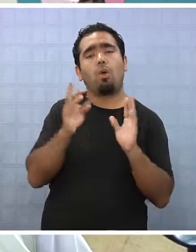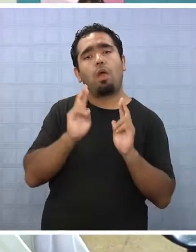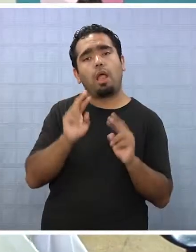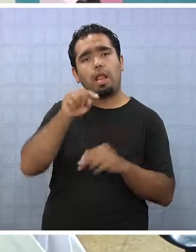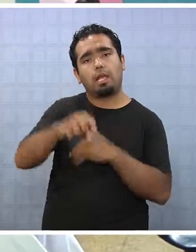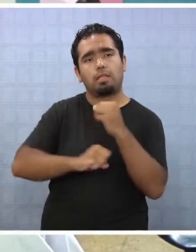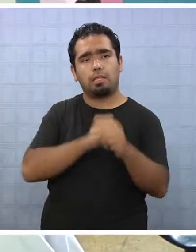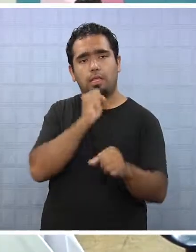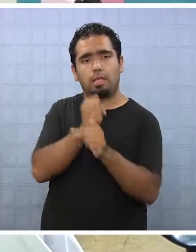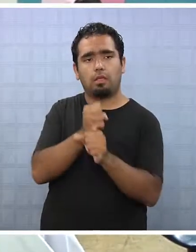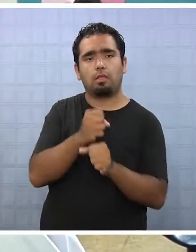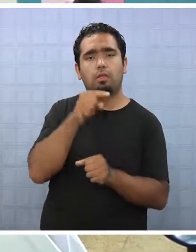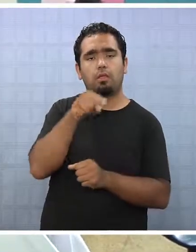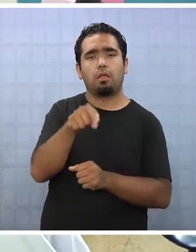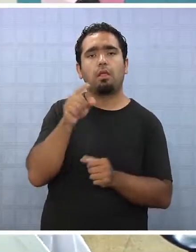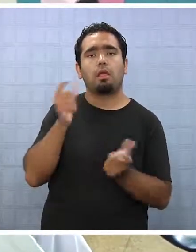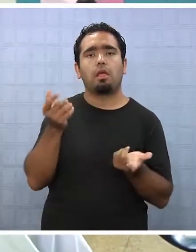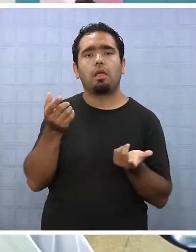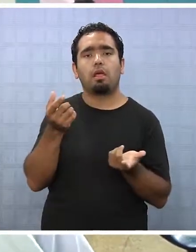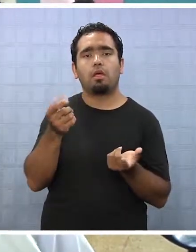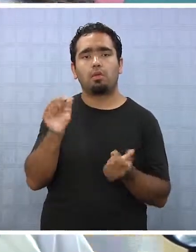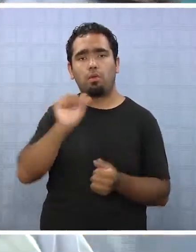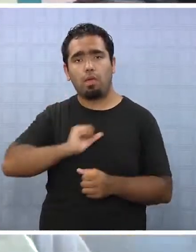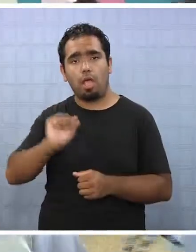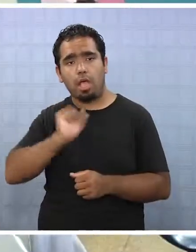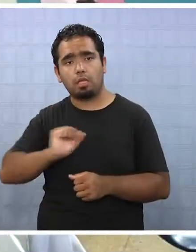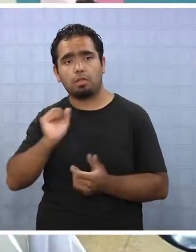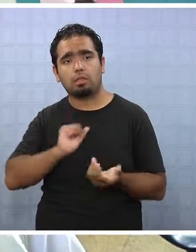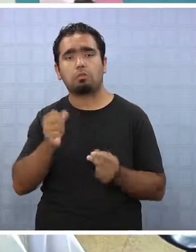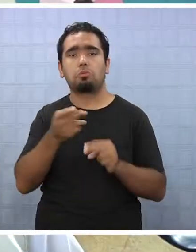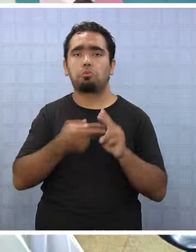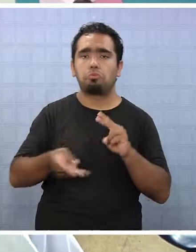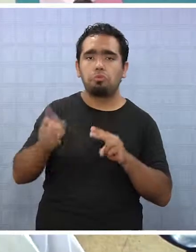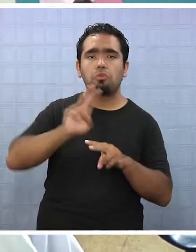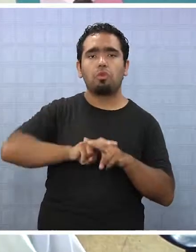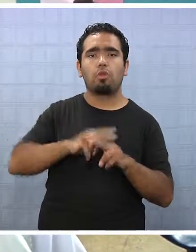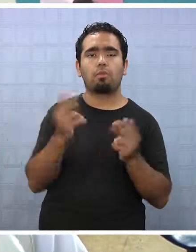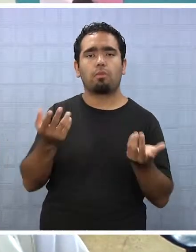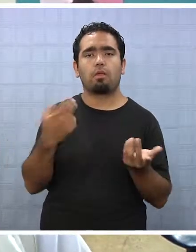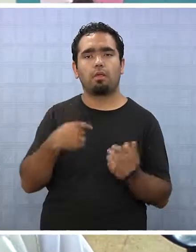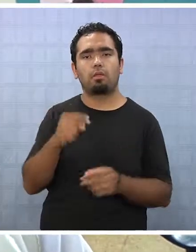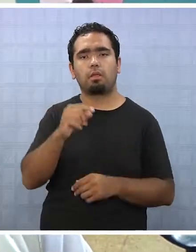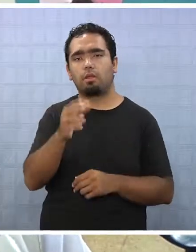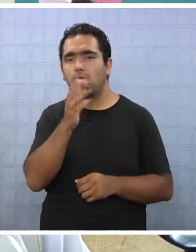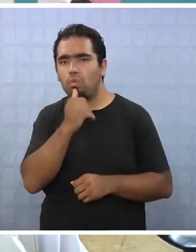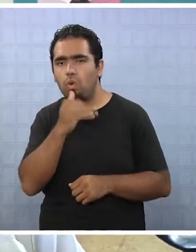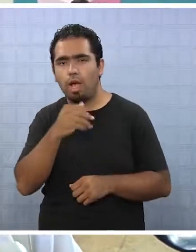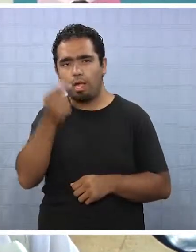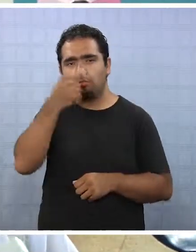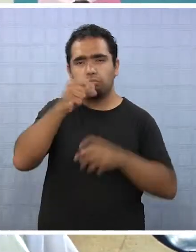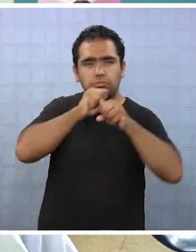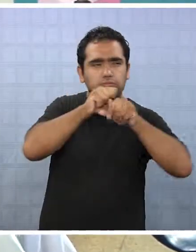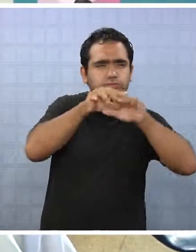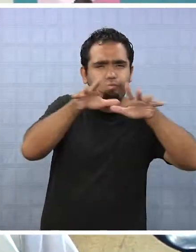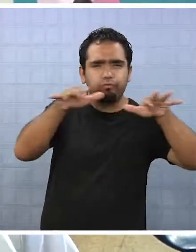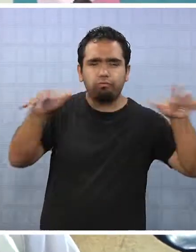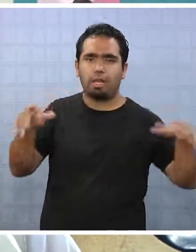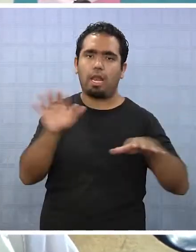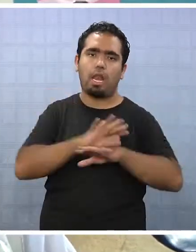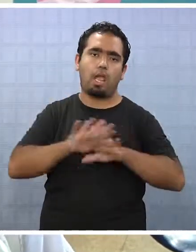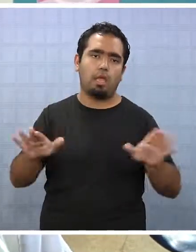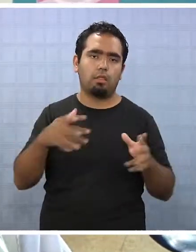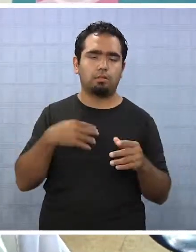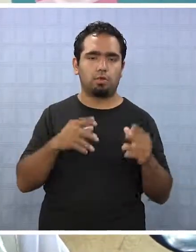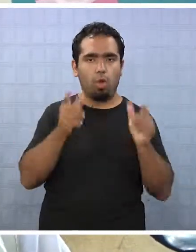esperamos que este año el comportamiento sea dentro de lo que normalmente ocurre, que no haya brote epidémico y esa es la razón por la cual